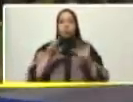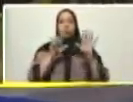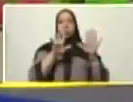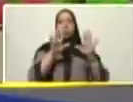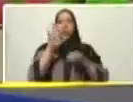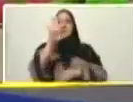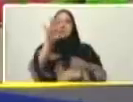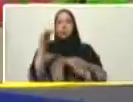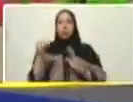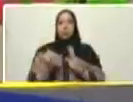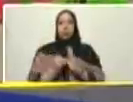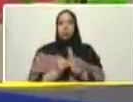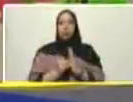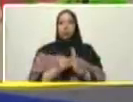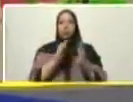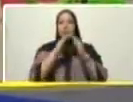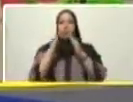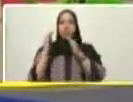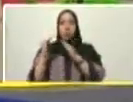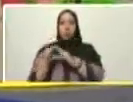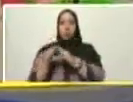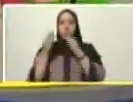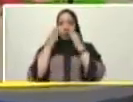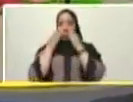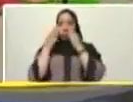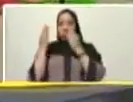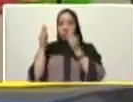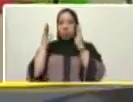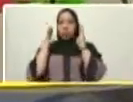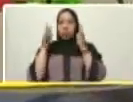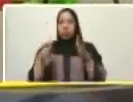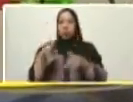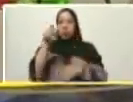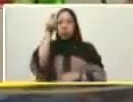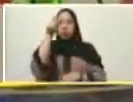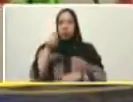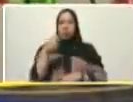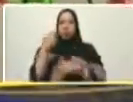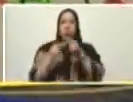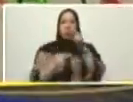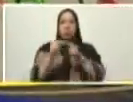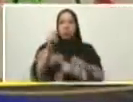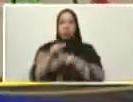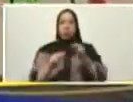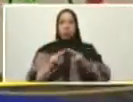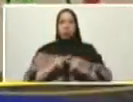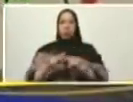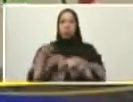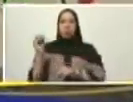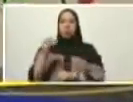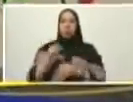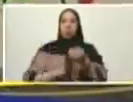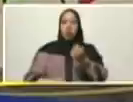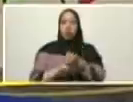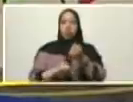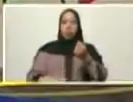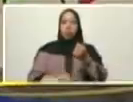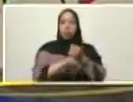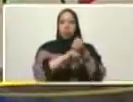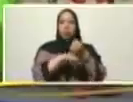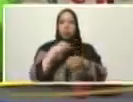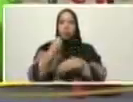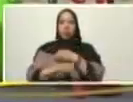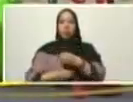.800 apartamentos que están en ejecución y que vamos a seguir apoyando usted